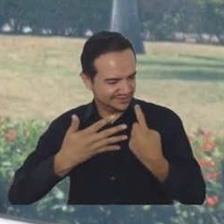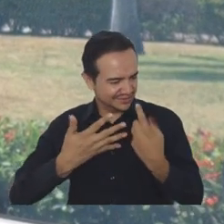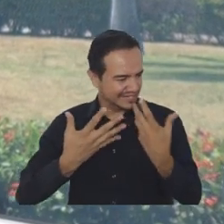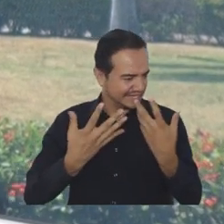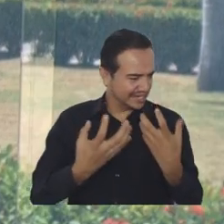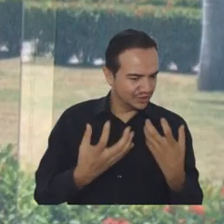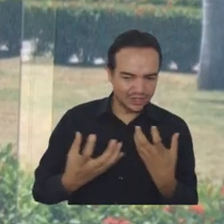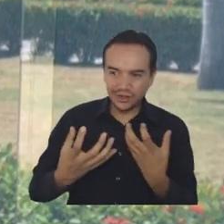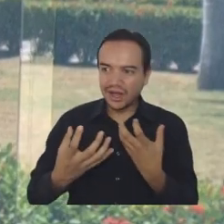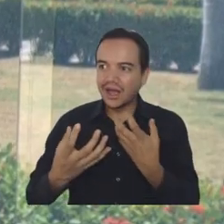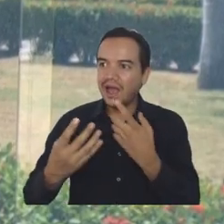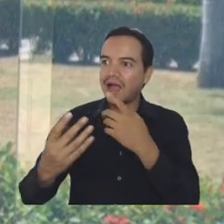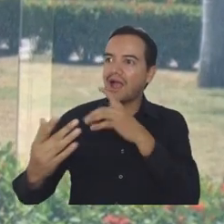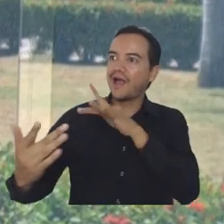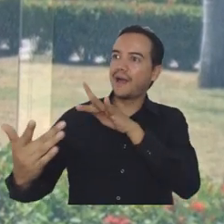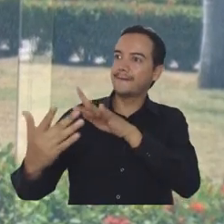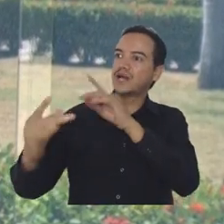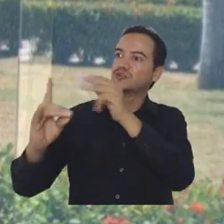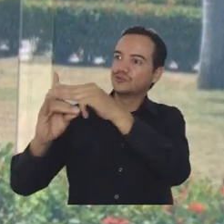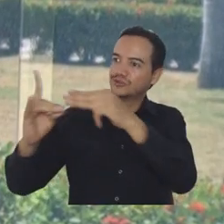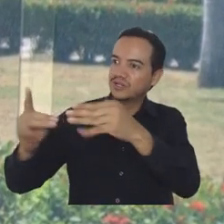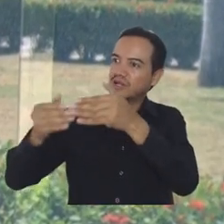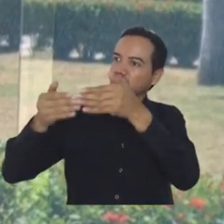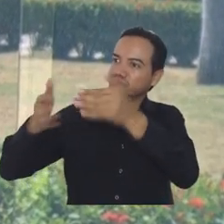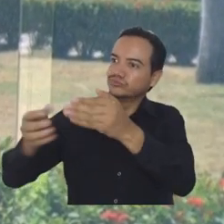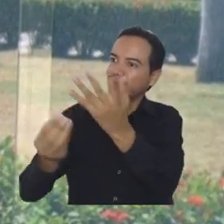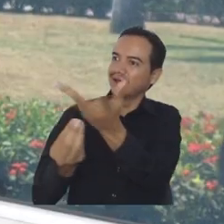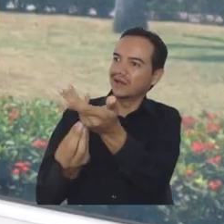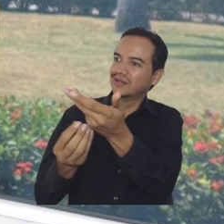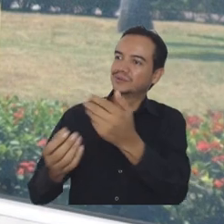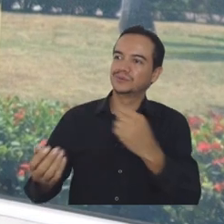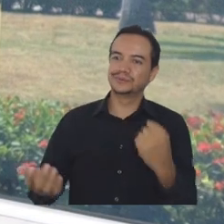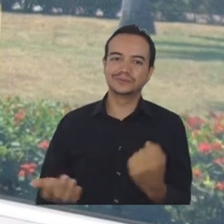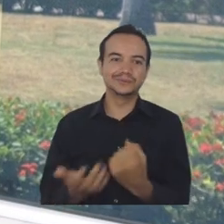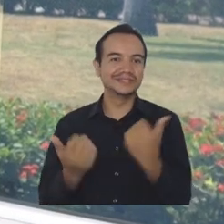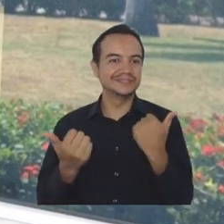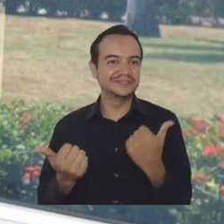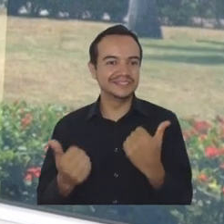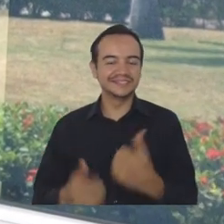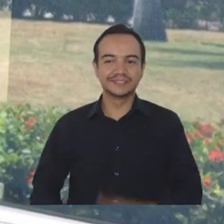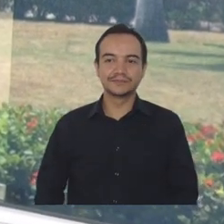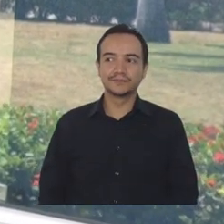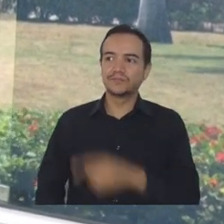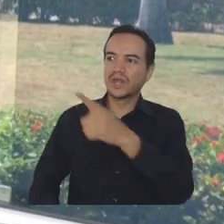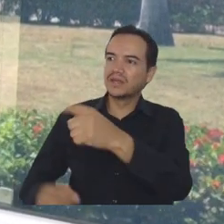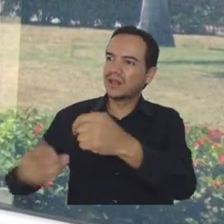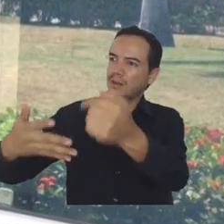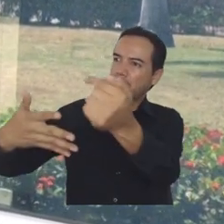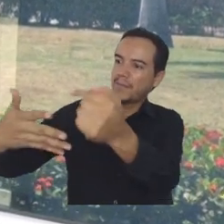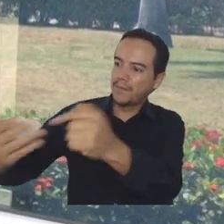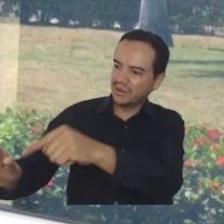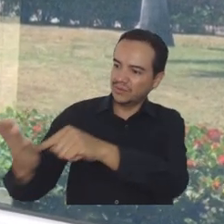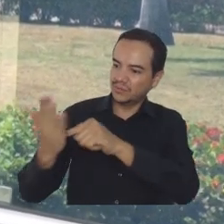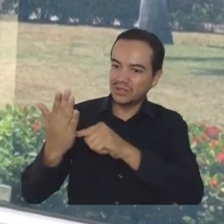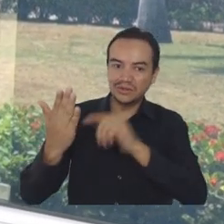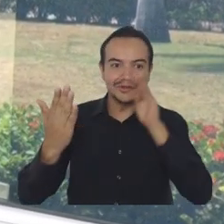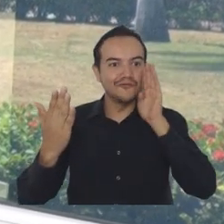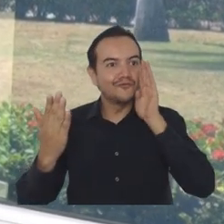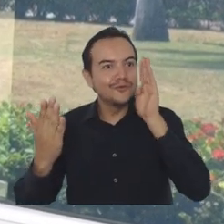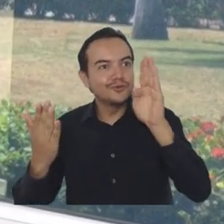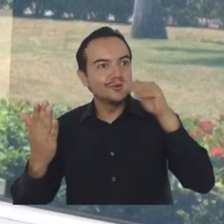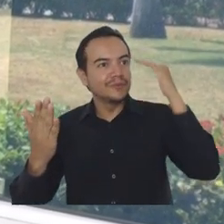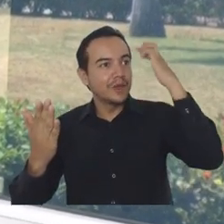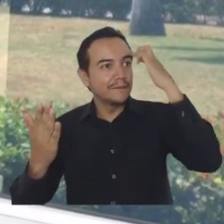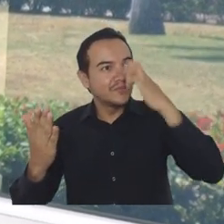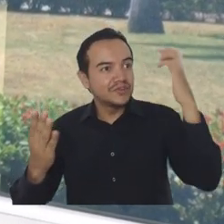necesidades que yo estaba buscando en un programa y para lo que quería en mi vida. Reconociendo lo que este tiene para ofrecernos en un futuro